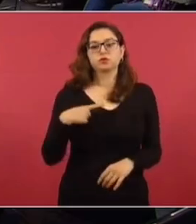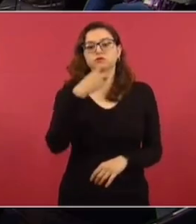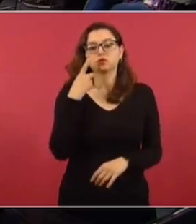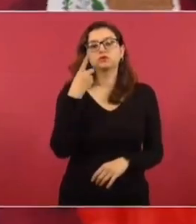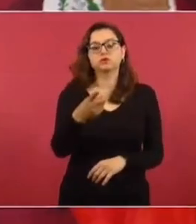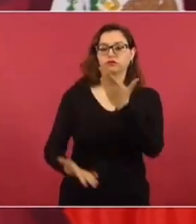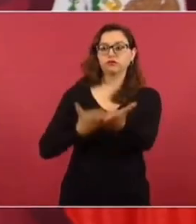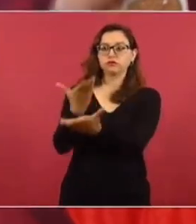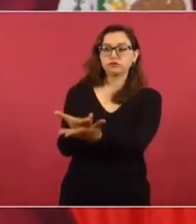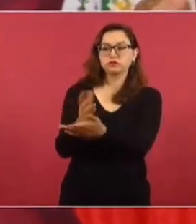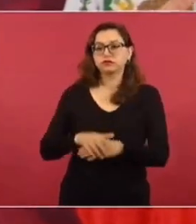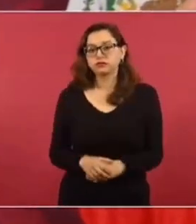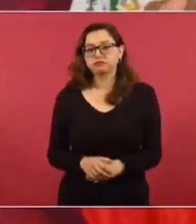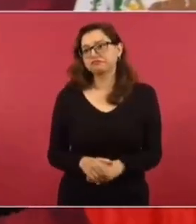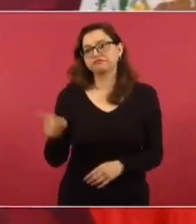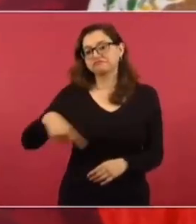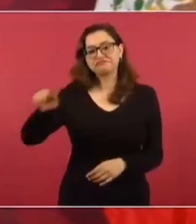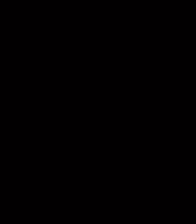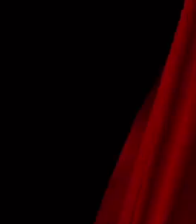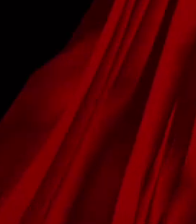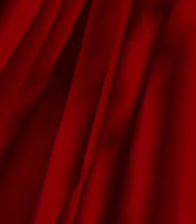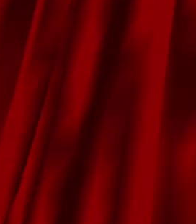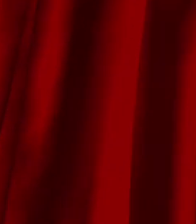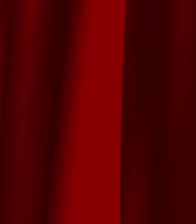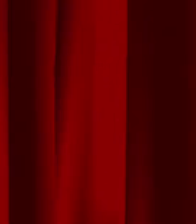reforma a la Constitución, la van a rechazar.